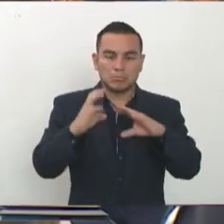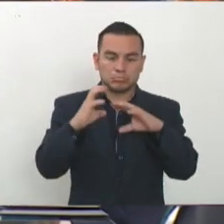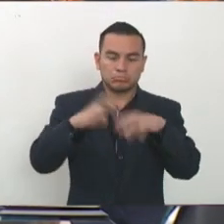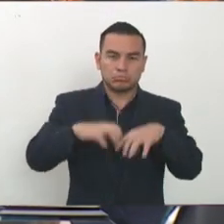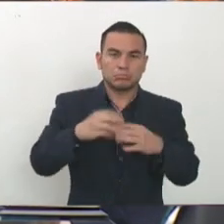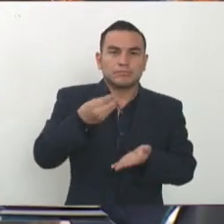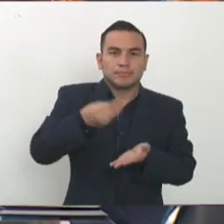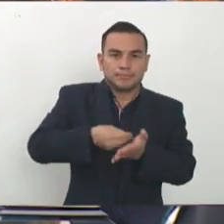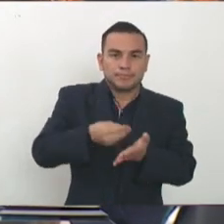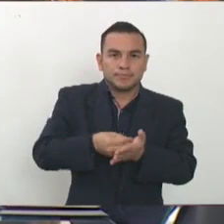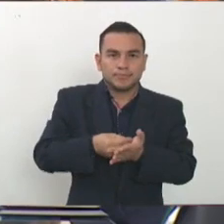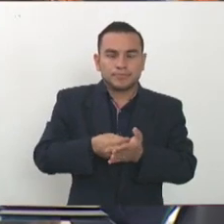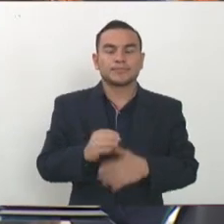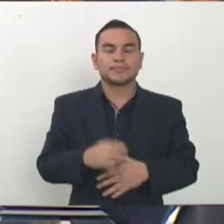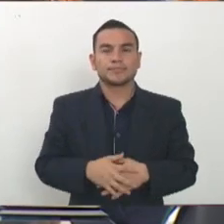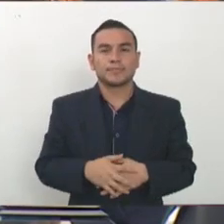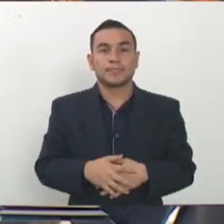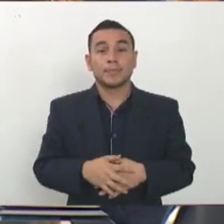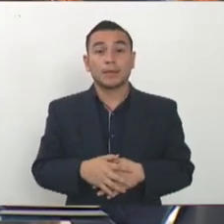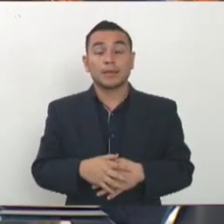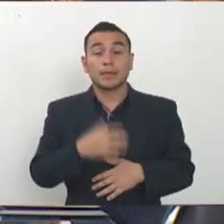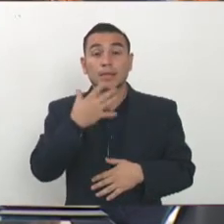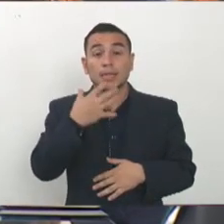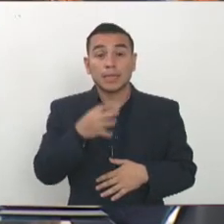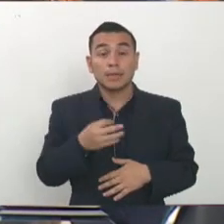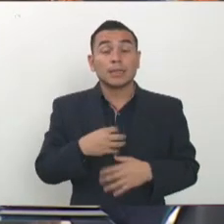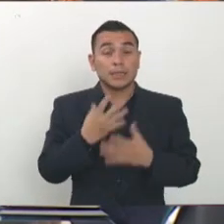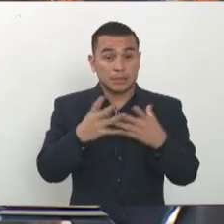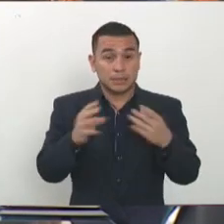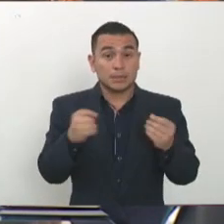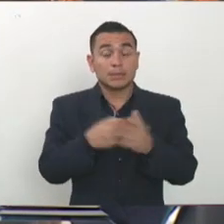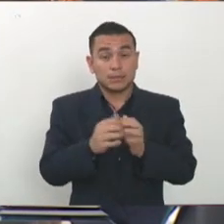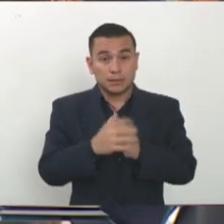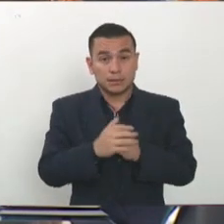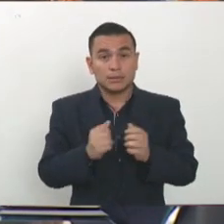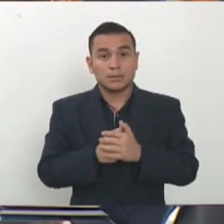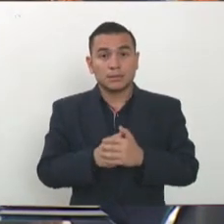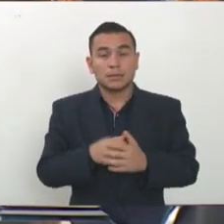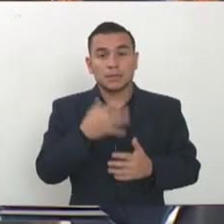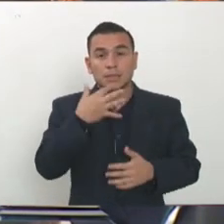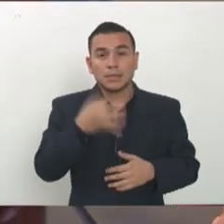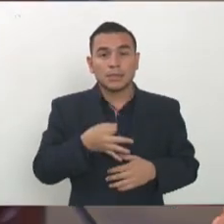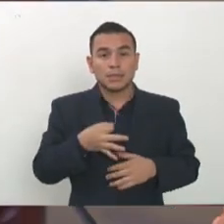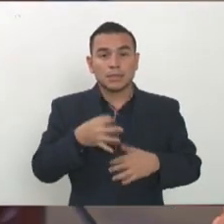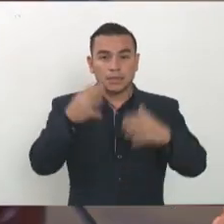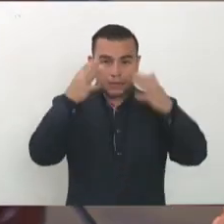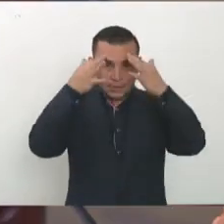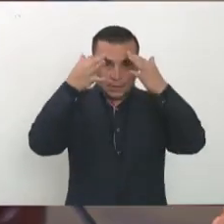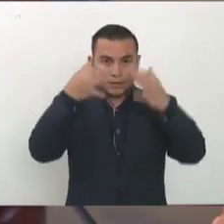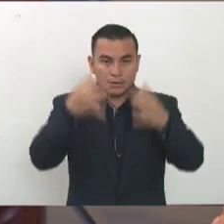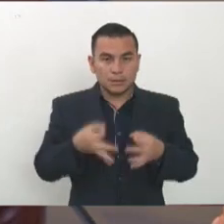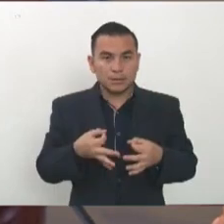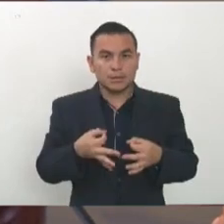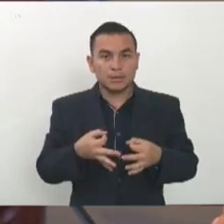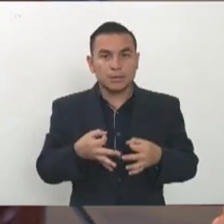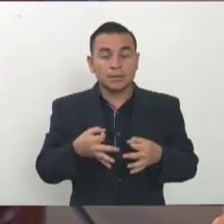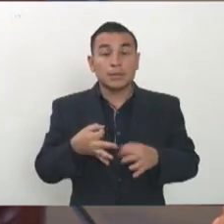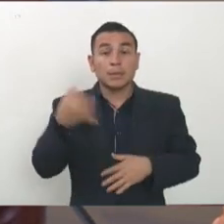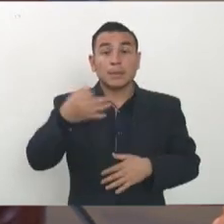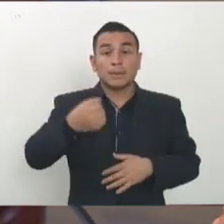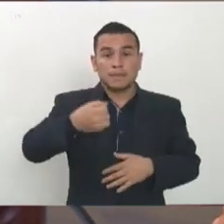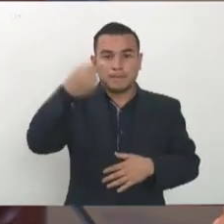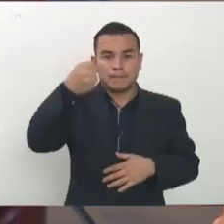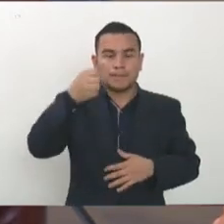de mantener vivo el cuerpo y no solo atacar el virus y hemos decidido suspender el pago de la cuota de energía eléctrica por tres